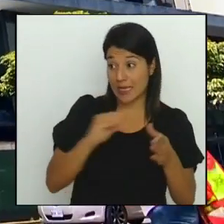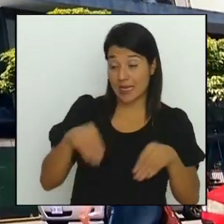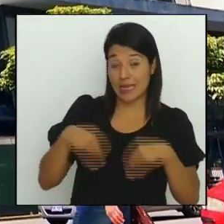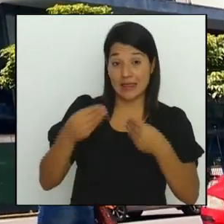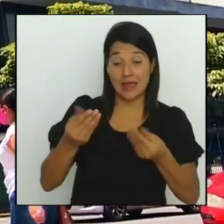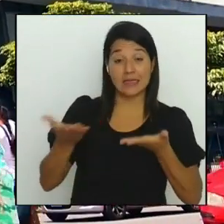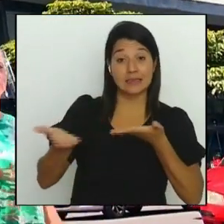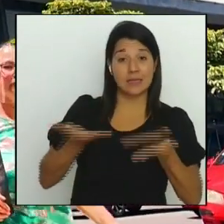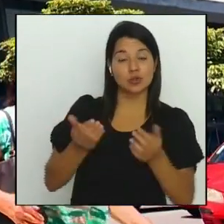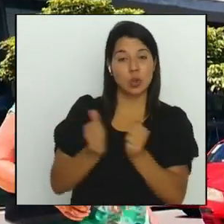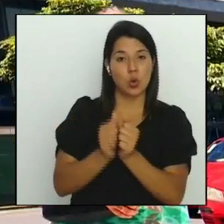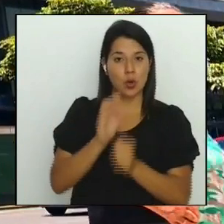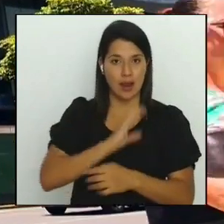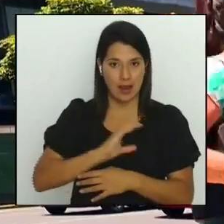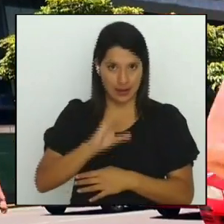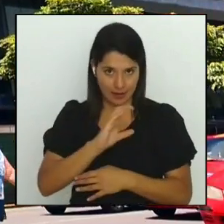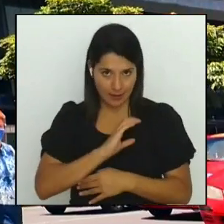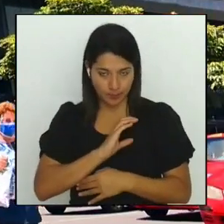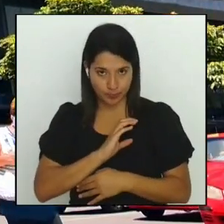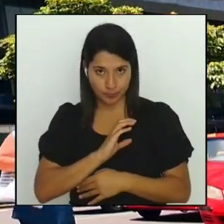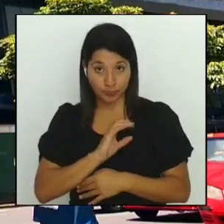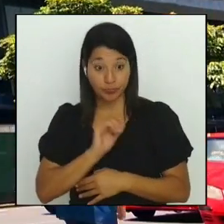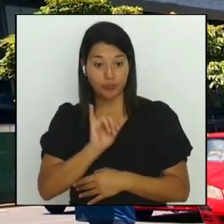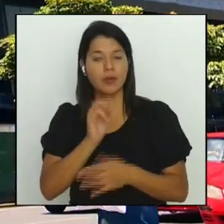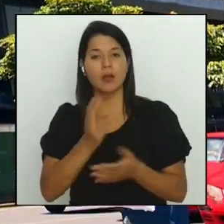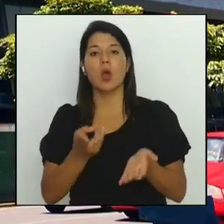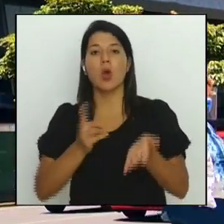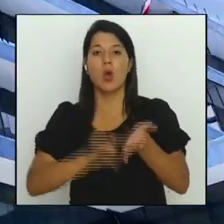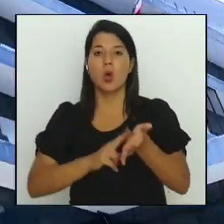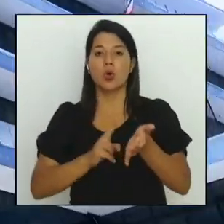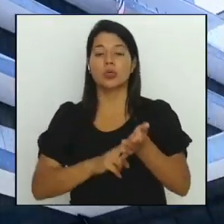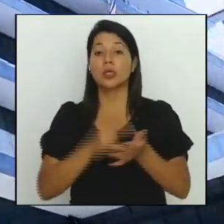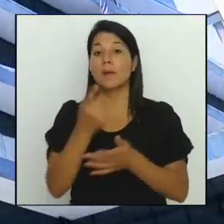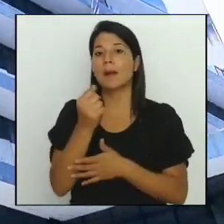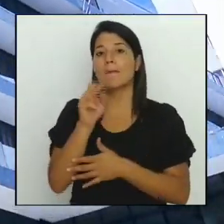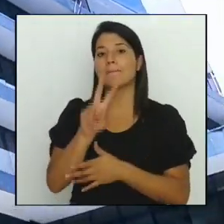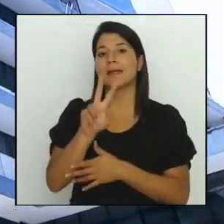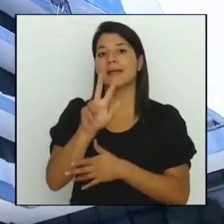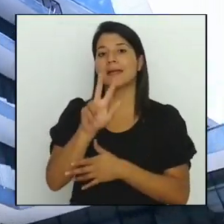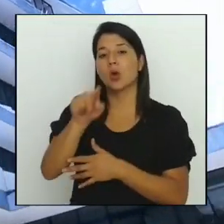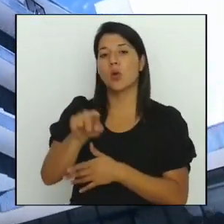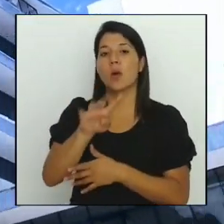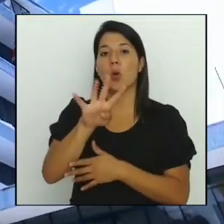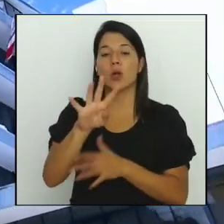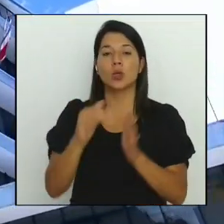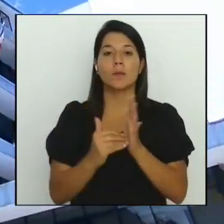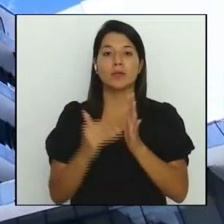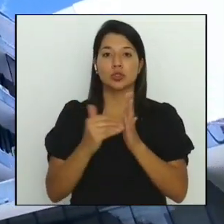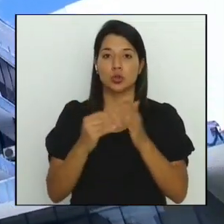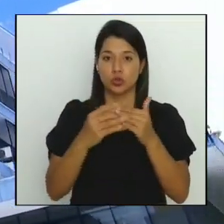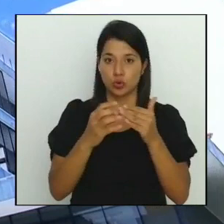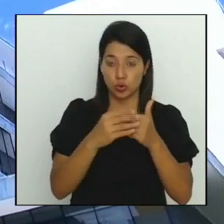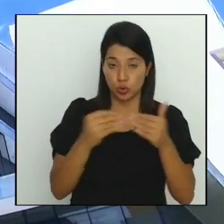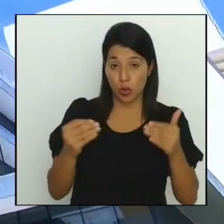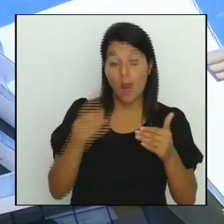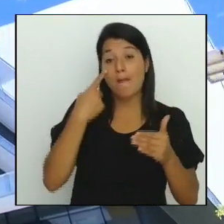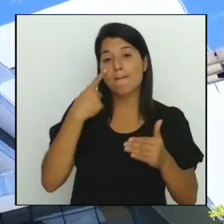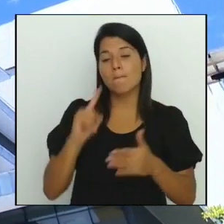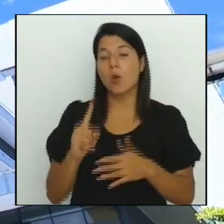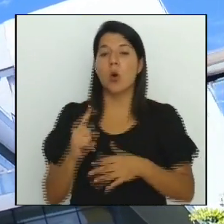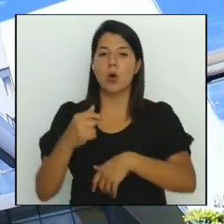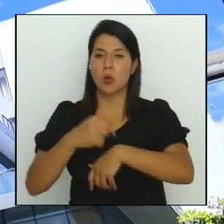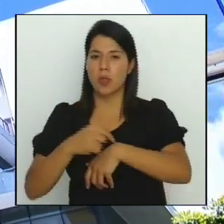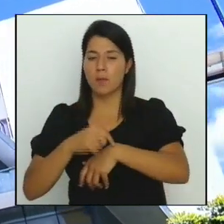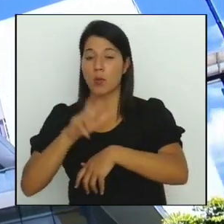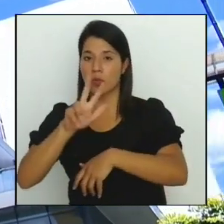de comercio el contrato por un valor de 23.4 millones de dólares y un periodo de ejecución de aproximadamente tres años